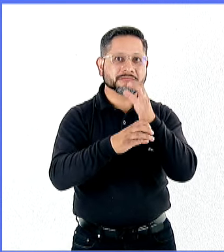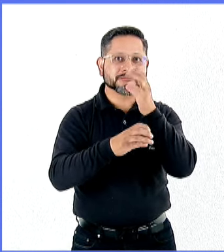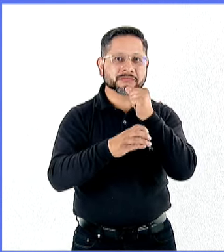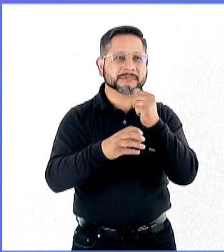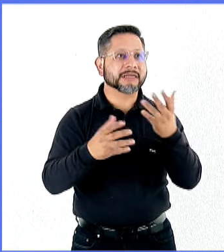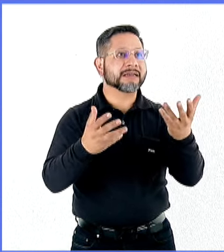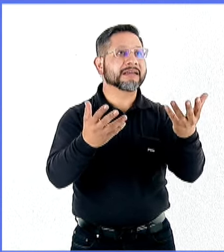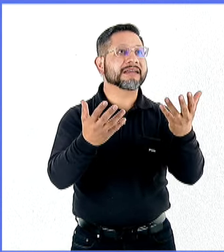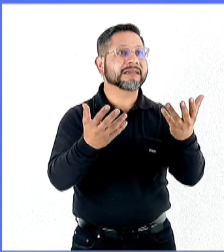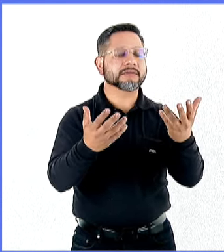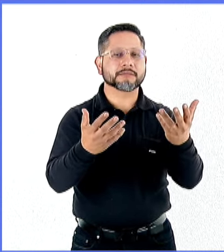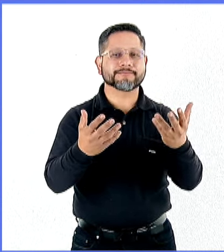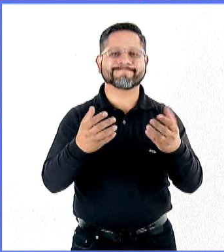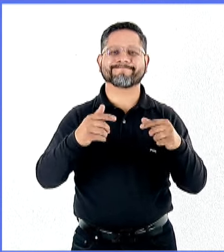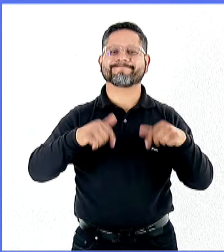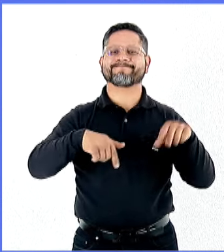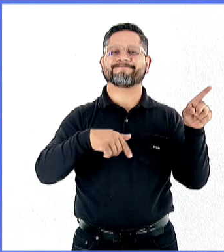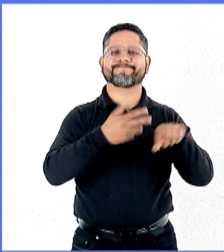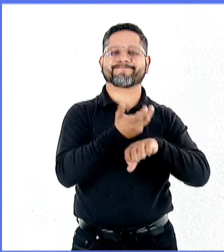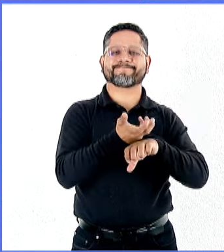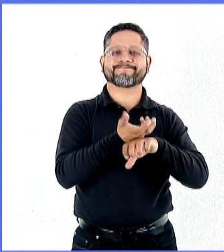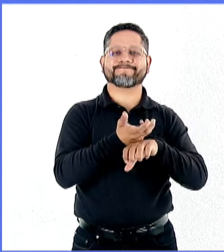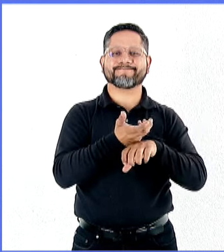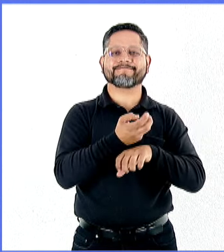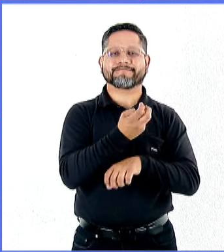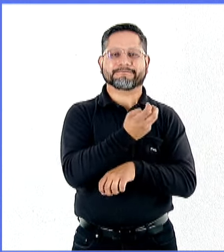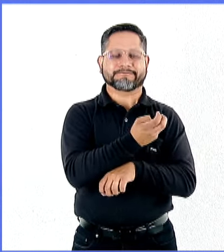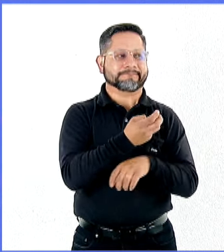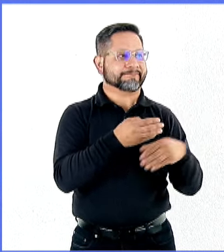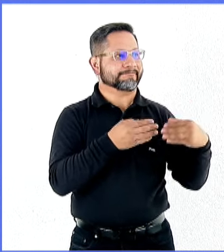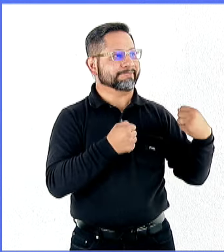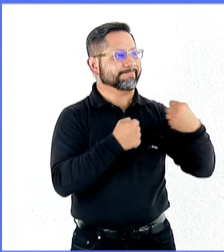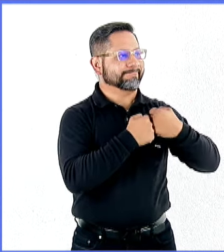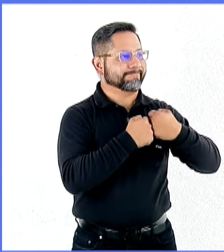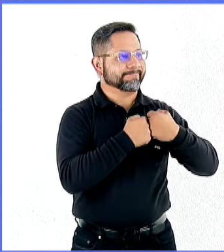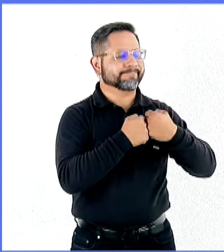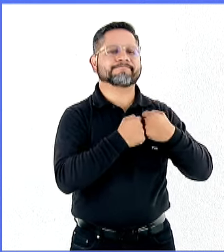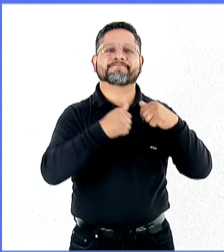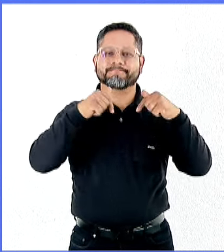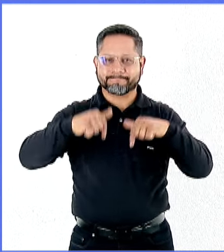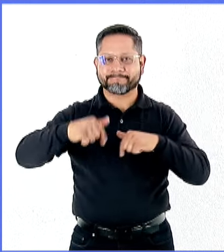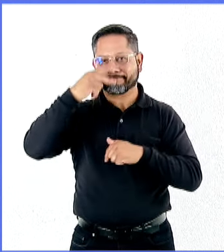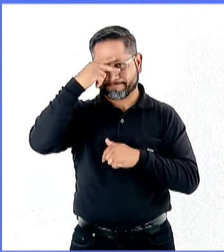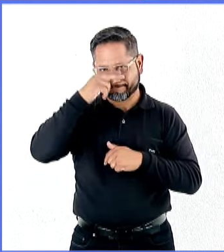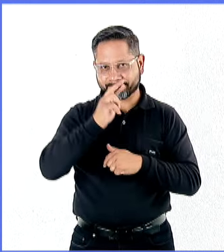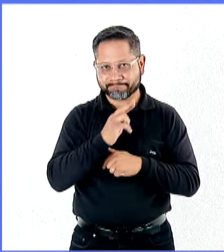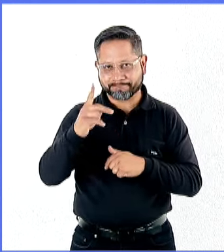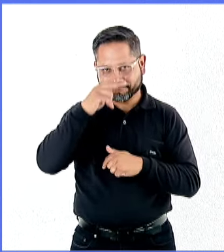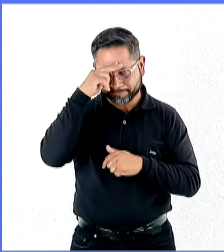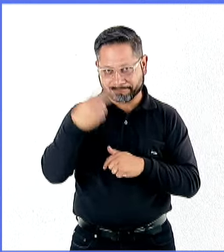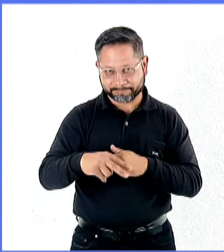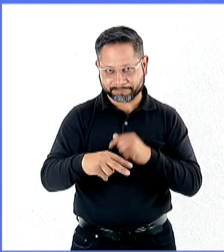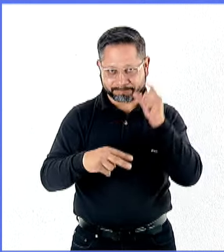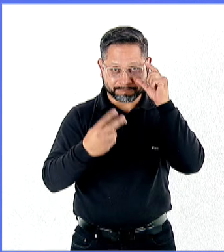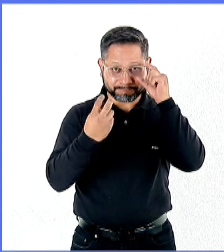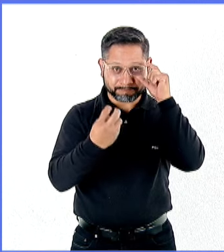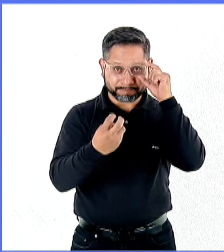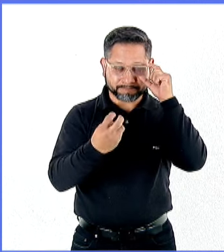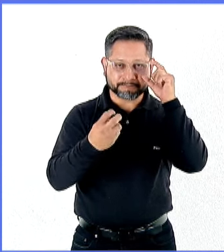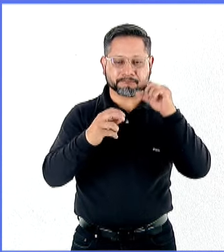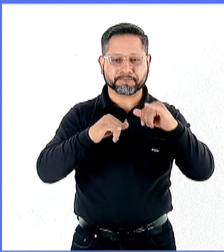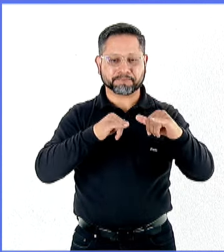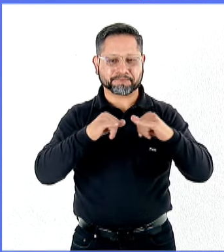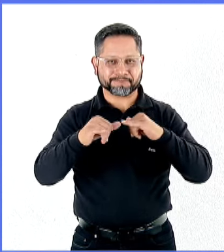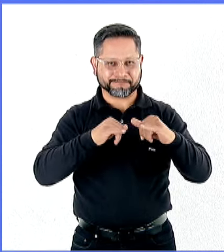cadena de producción en Norteamérica, es decir, en México, podría ser mucho mejor y por eso se piensa que la relocalización